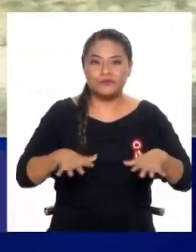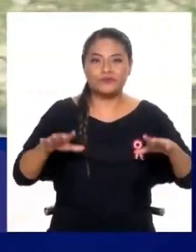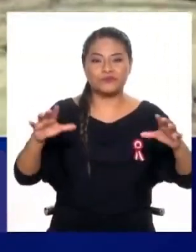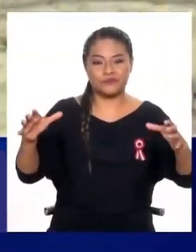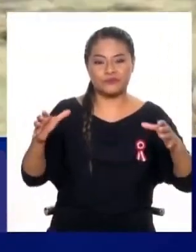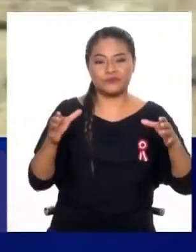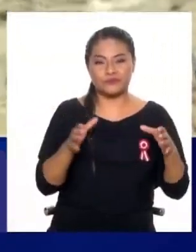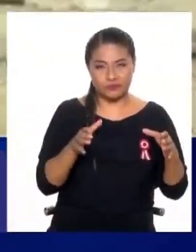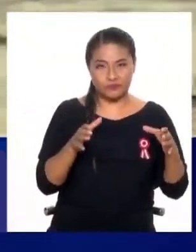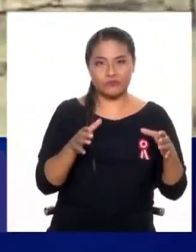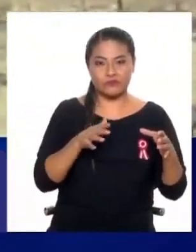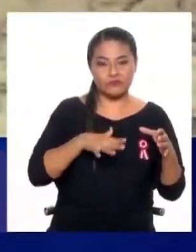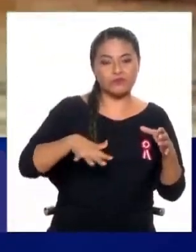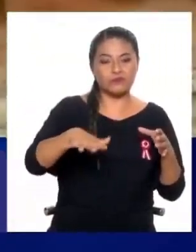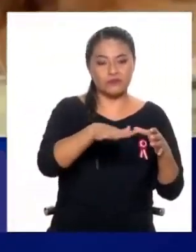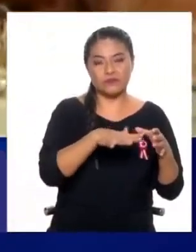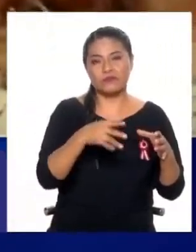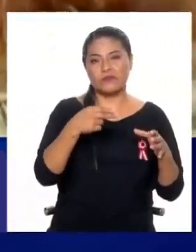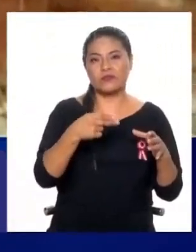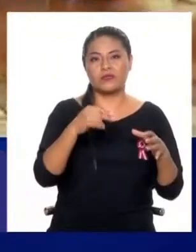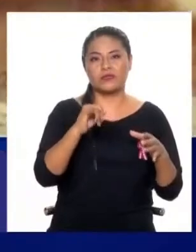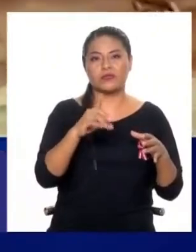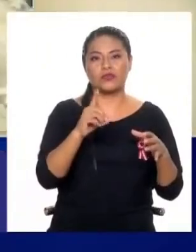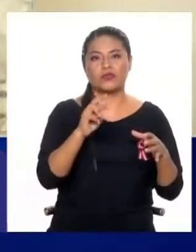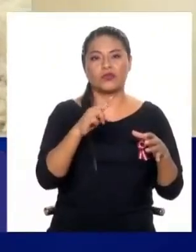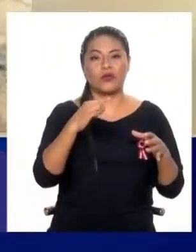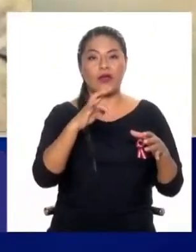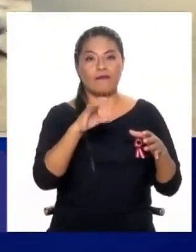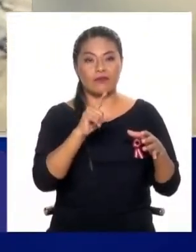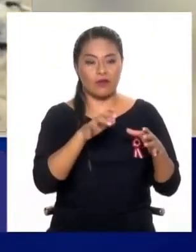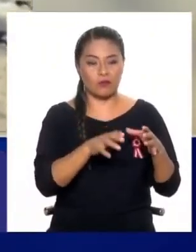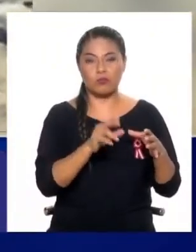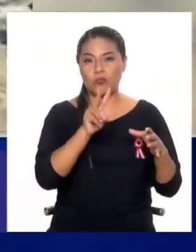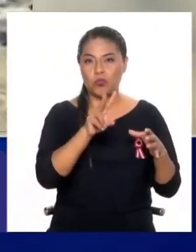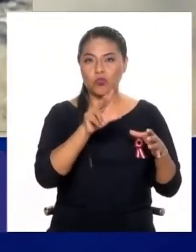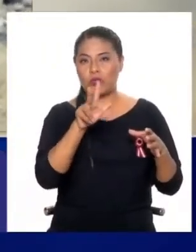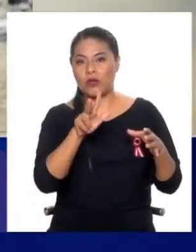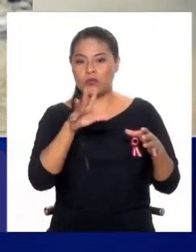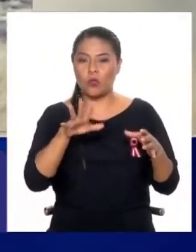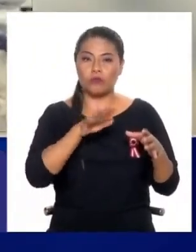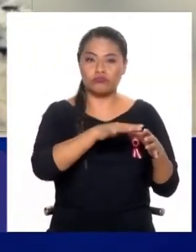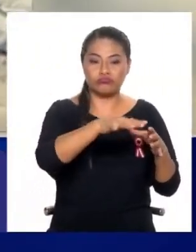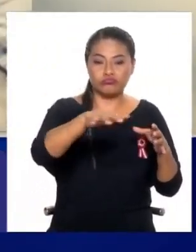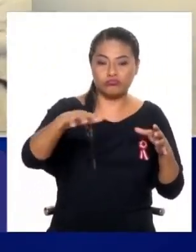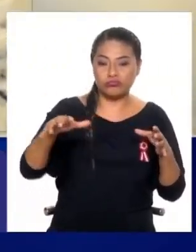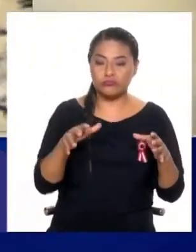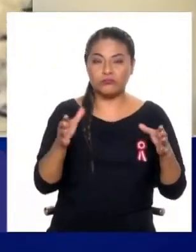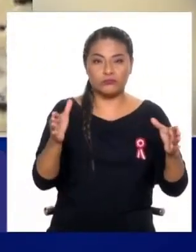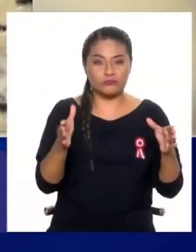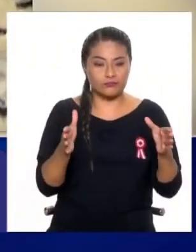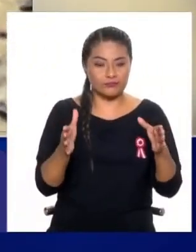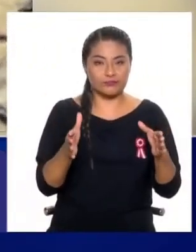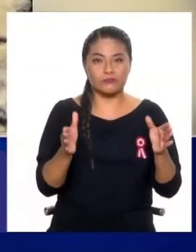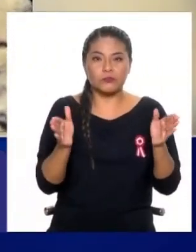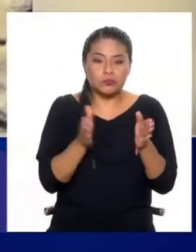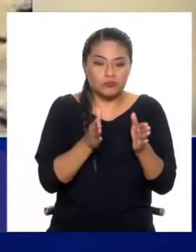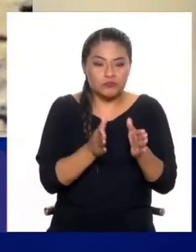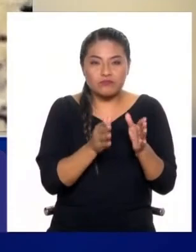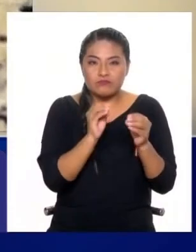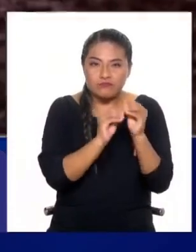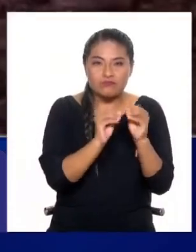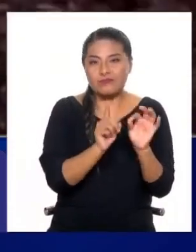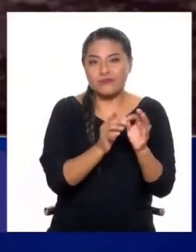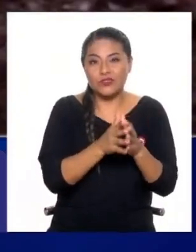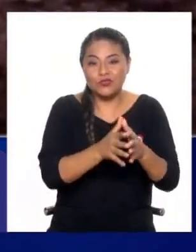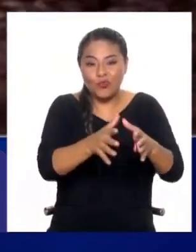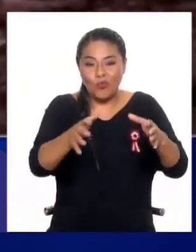Una cuenca hidrográfica no solamente abarca uno o dos distritos, puede abarcar provincias, inclusive regiones. Entonces el trabajo tiene que